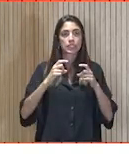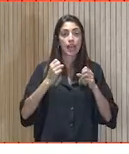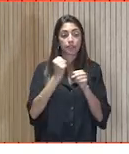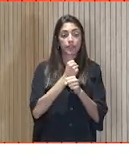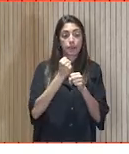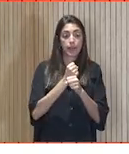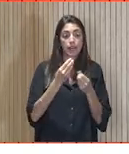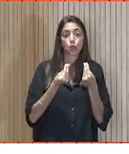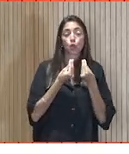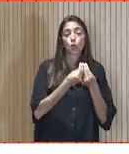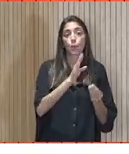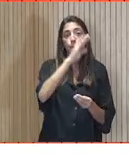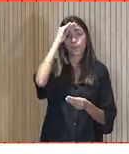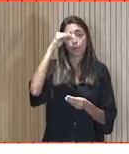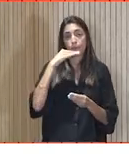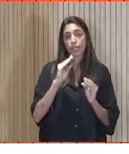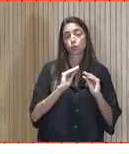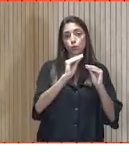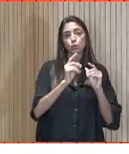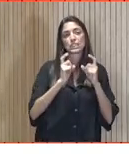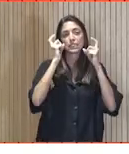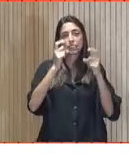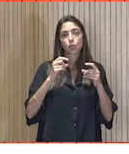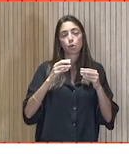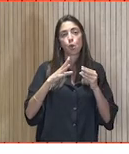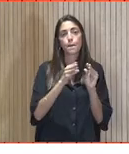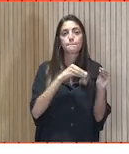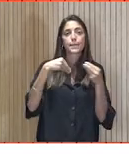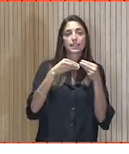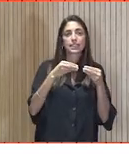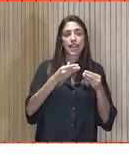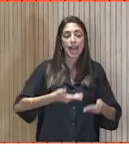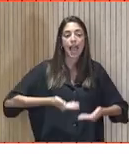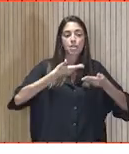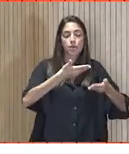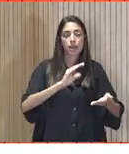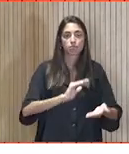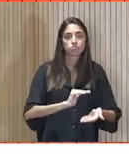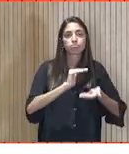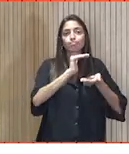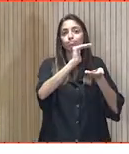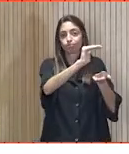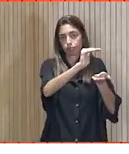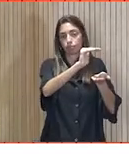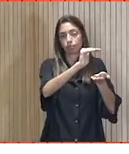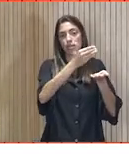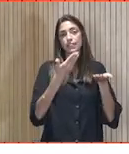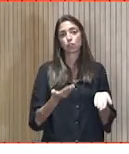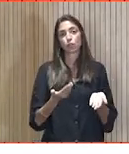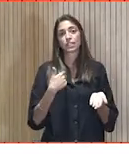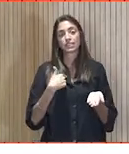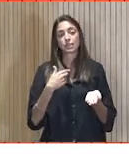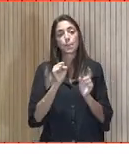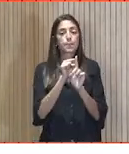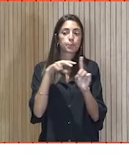es de salvañil y le tiene que ayudar a subir material a la casa donde sea. Entonces, es una perspectiva un